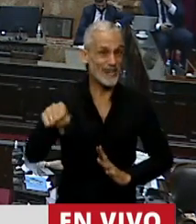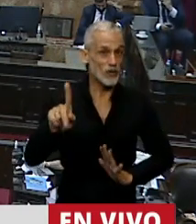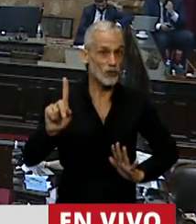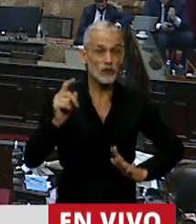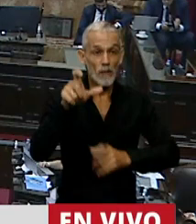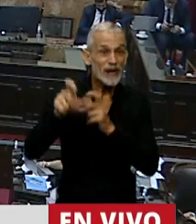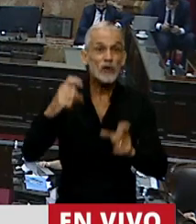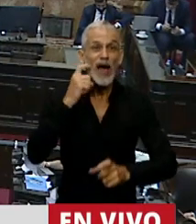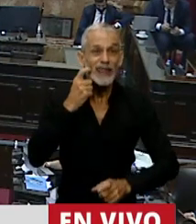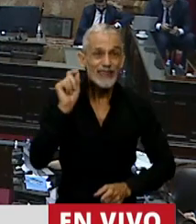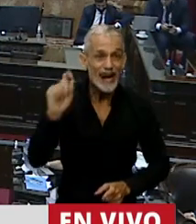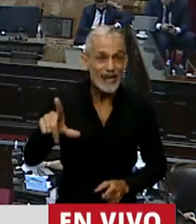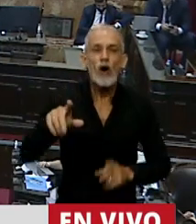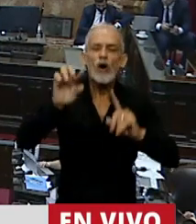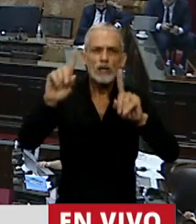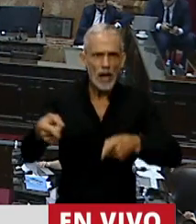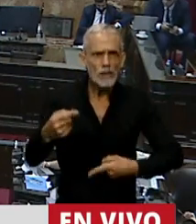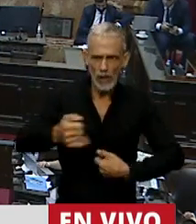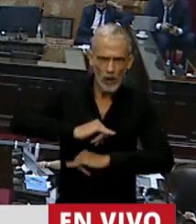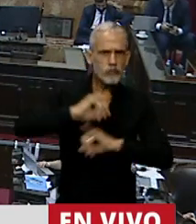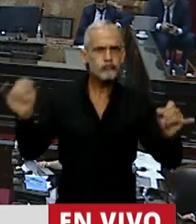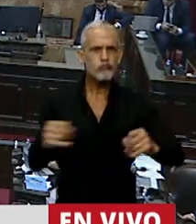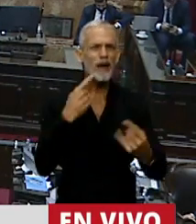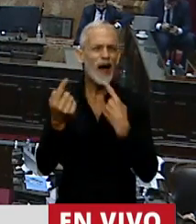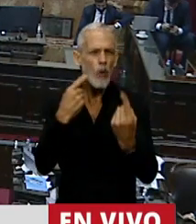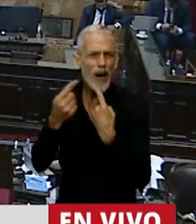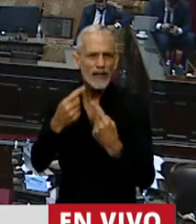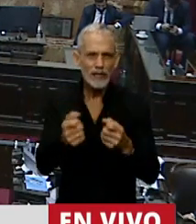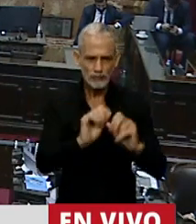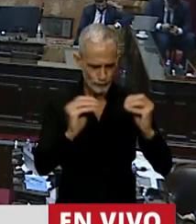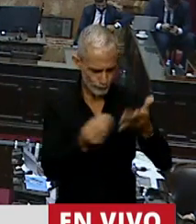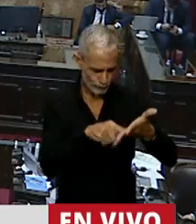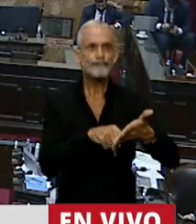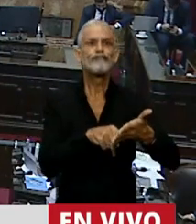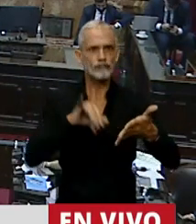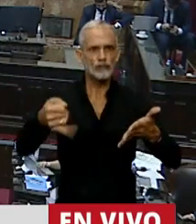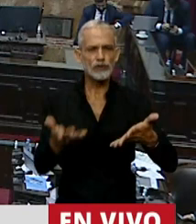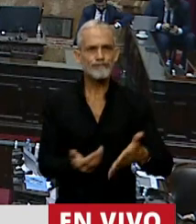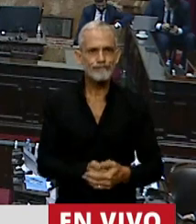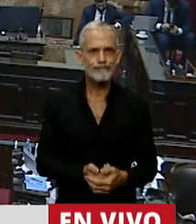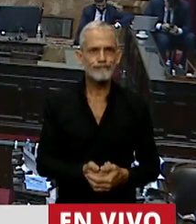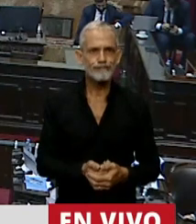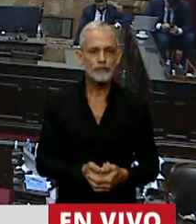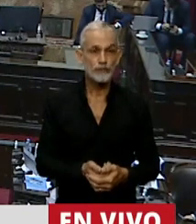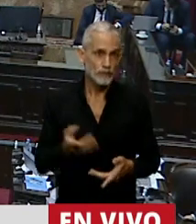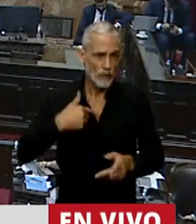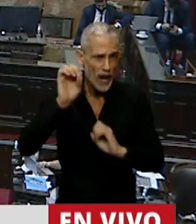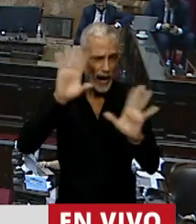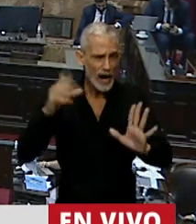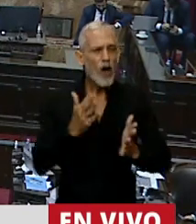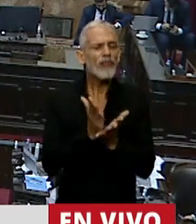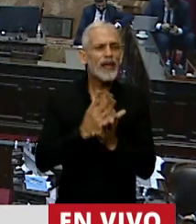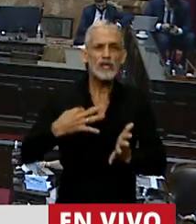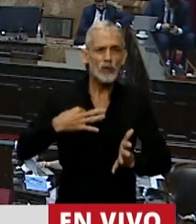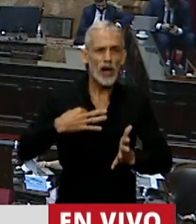centrarianos también, y así lo manifiestan en las encuestas. Tenemos claro que el derecho a la